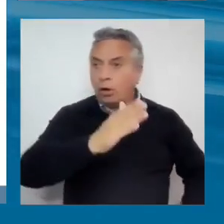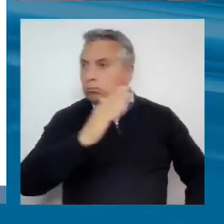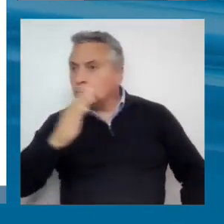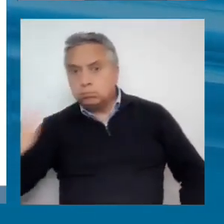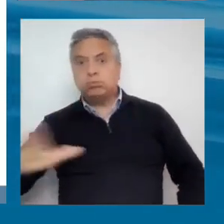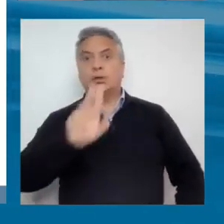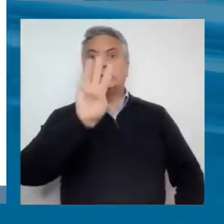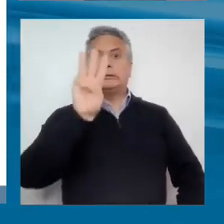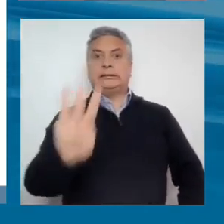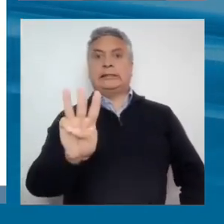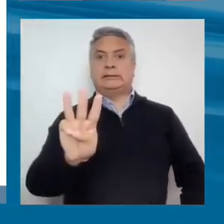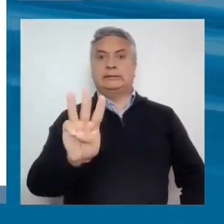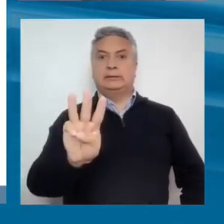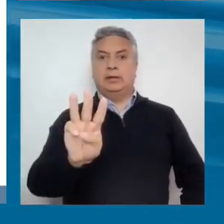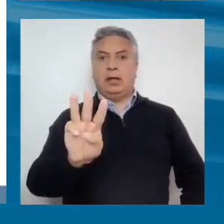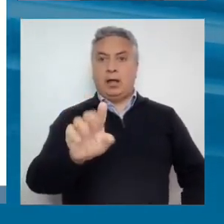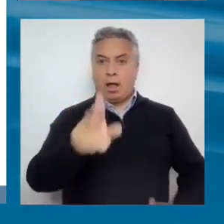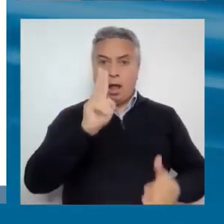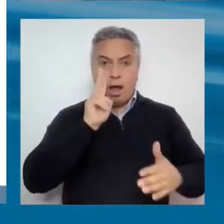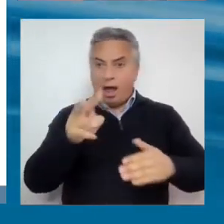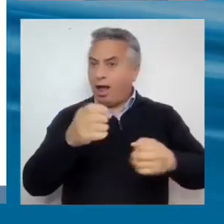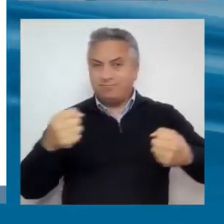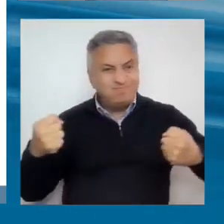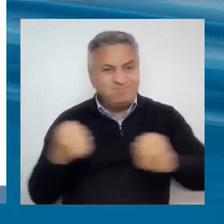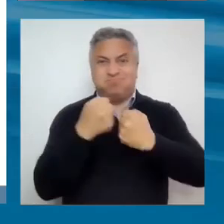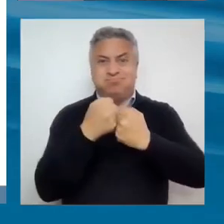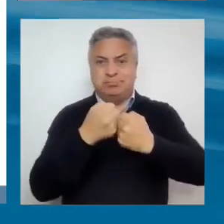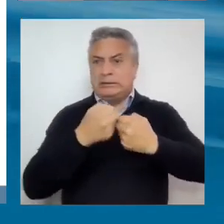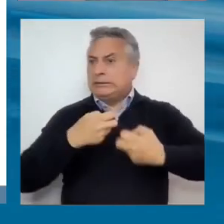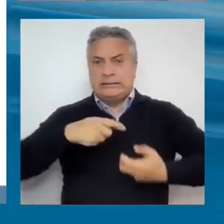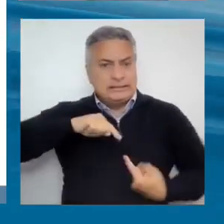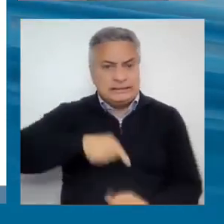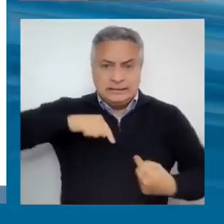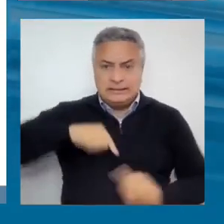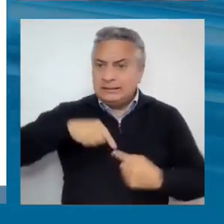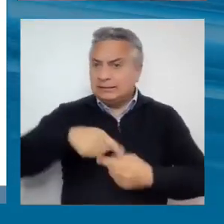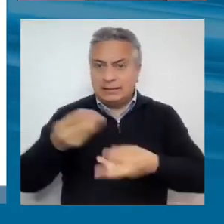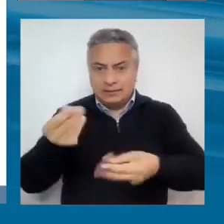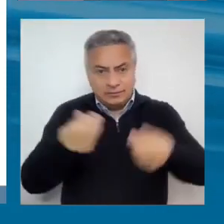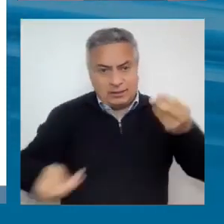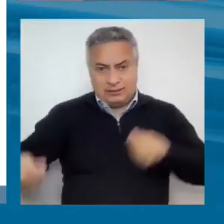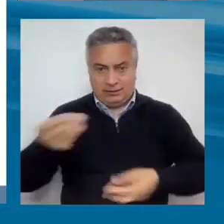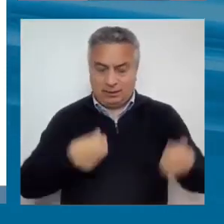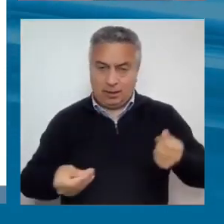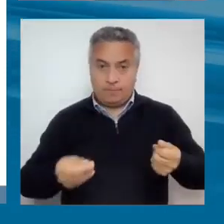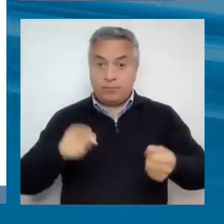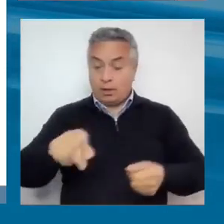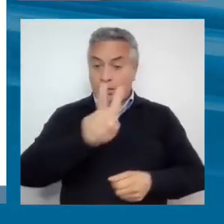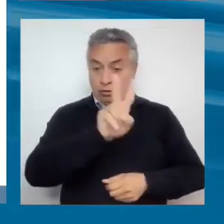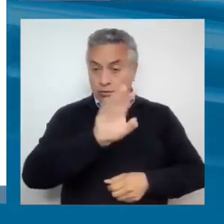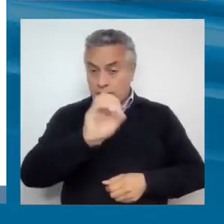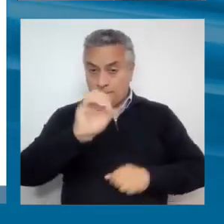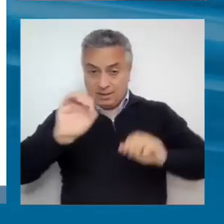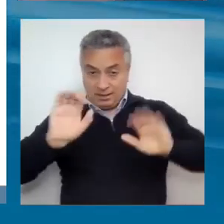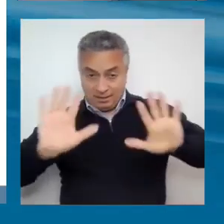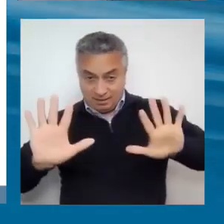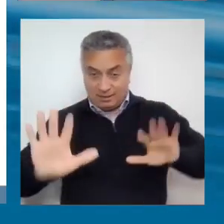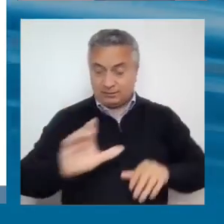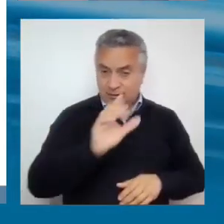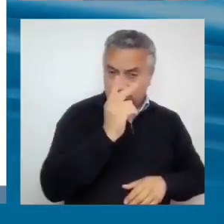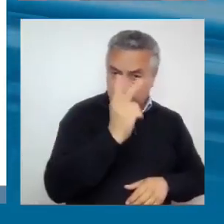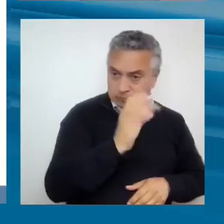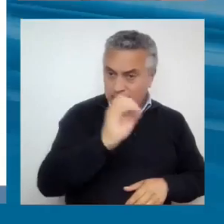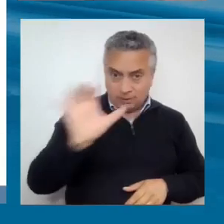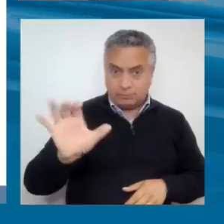caída con el shock de la crisis financiera, pero la recuperación rápida. Del 2010 al 2019, 1.9. Del 2015 al